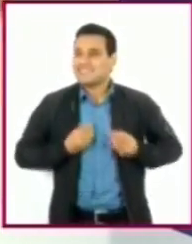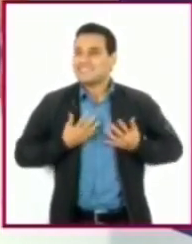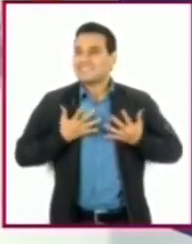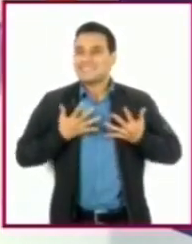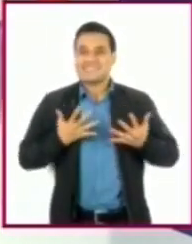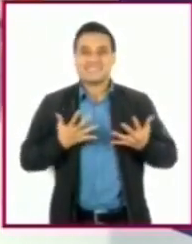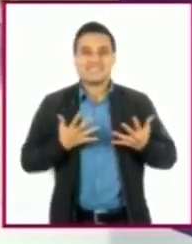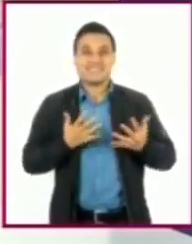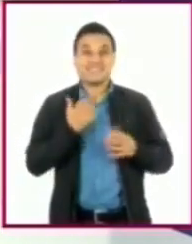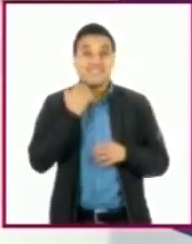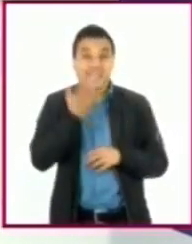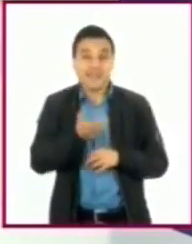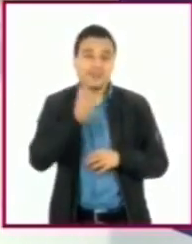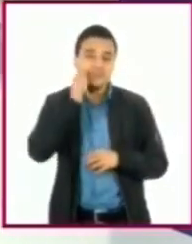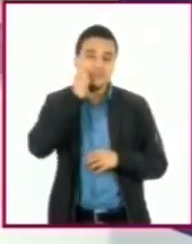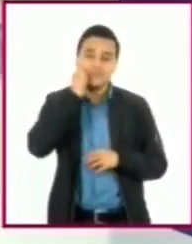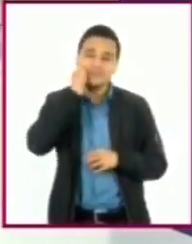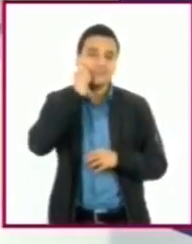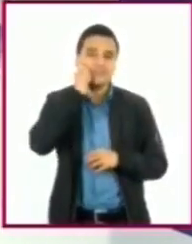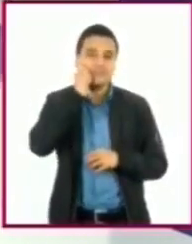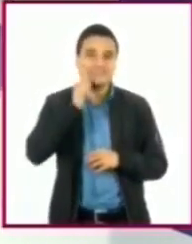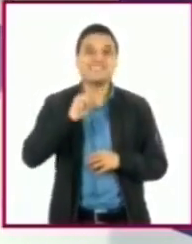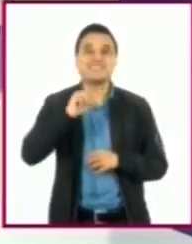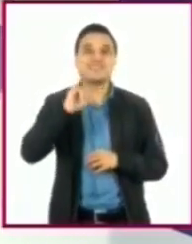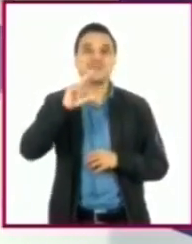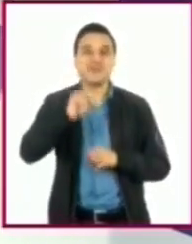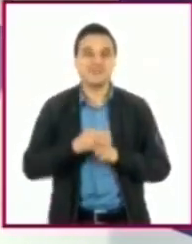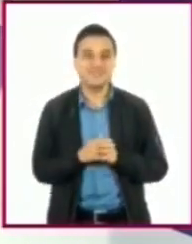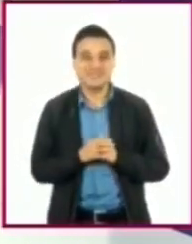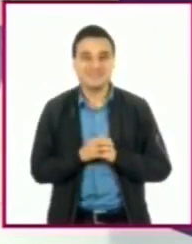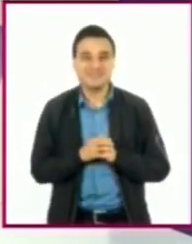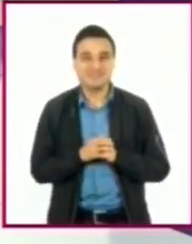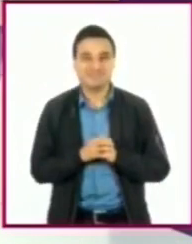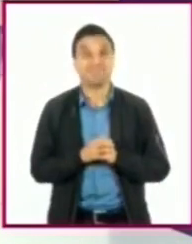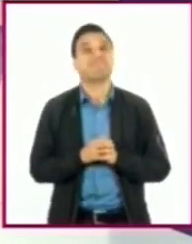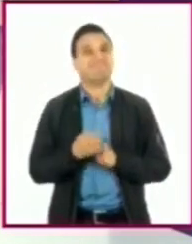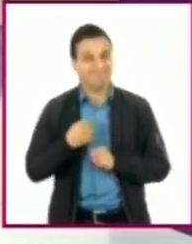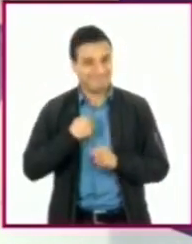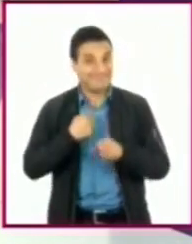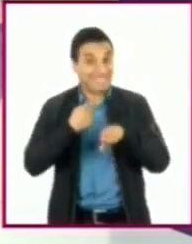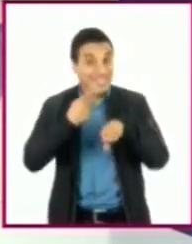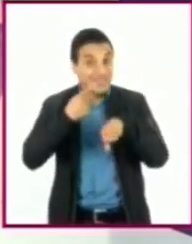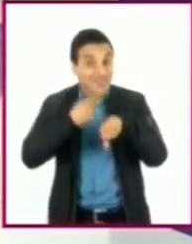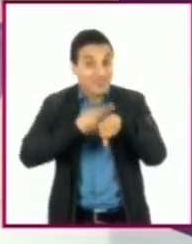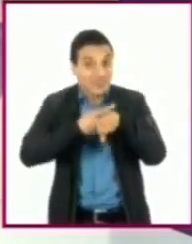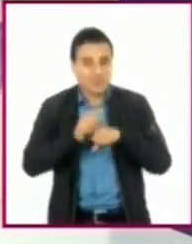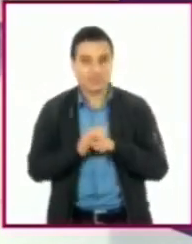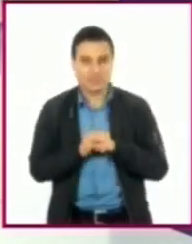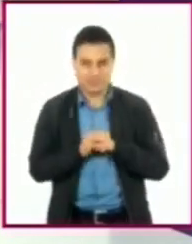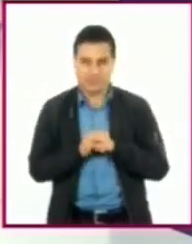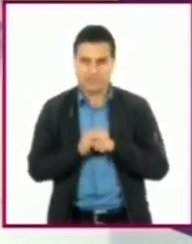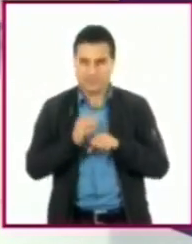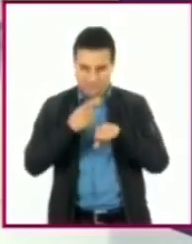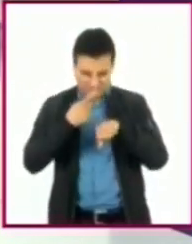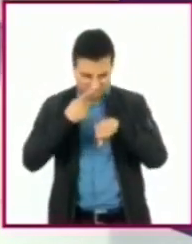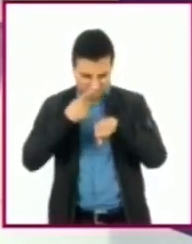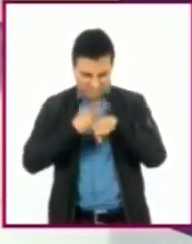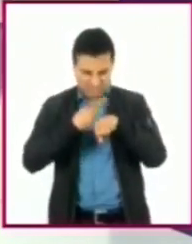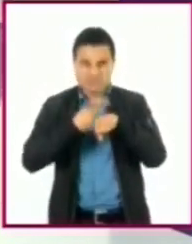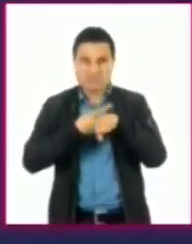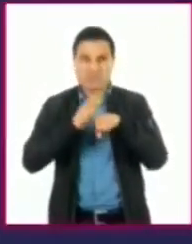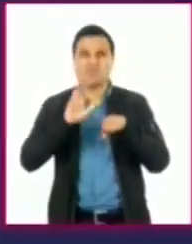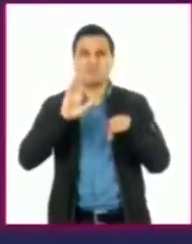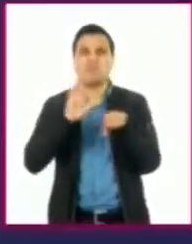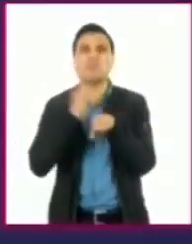te inflen los cachetitos. Es en ese momento cuando te das cuenta que estás enfermo. Pero te has preguntado ¿por qué nos enfermamos?